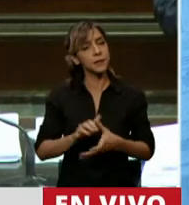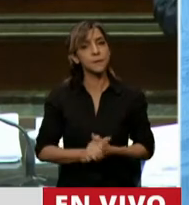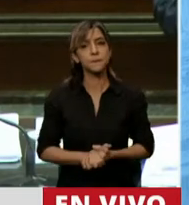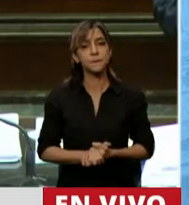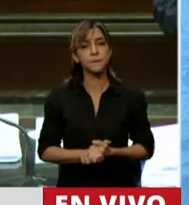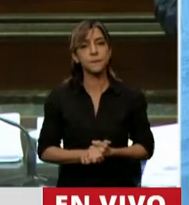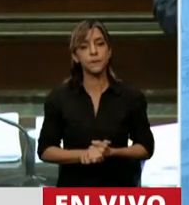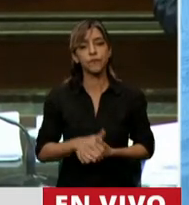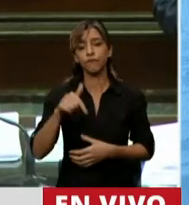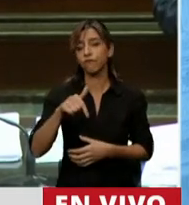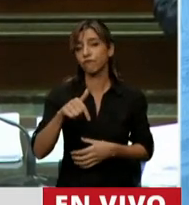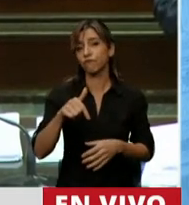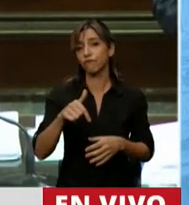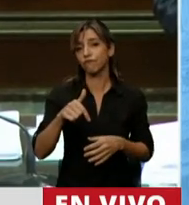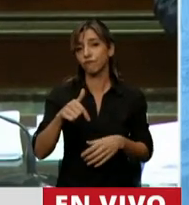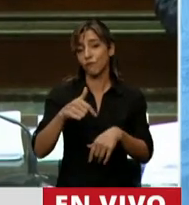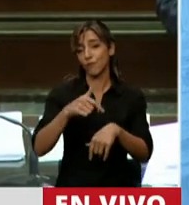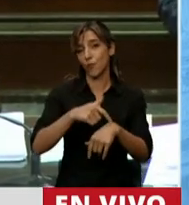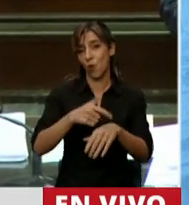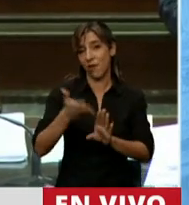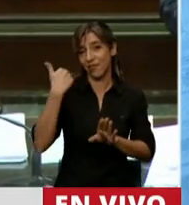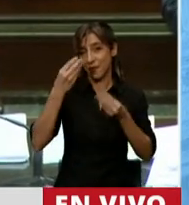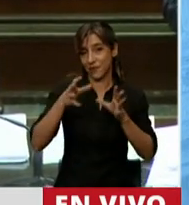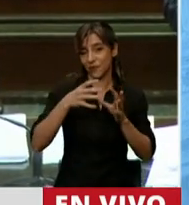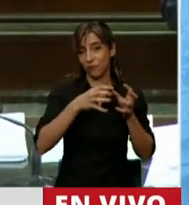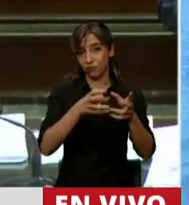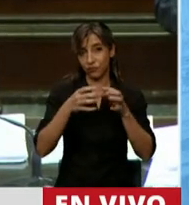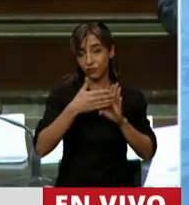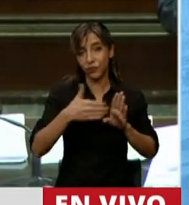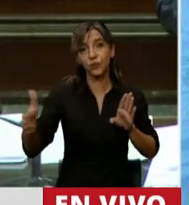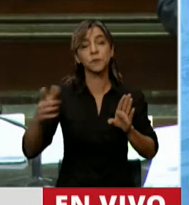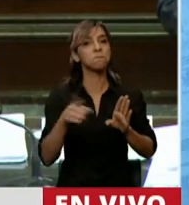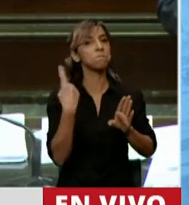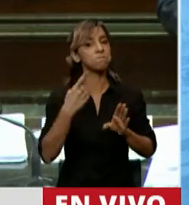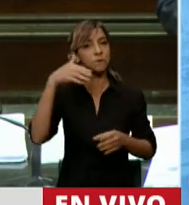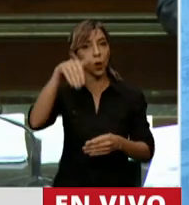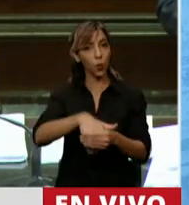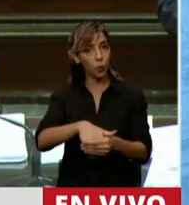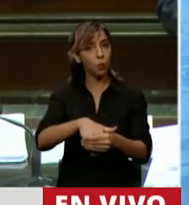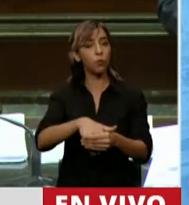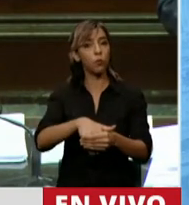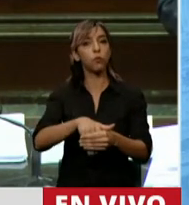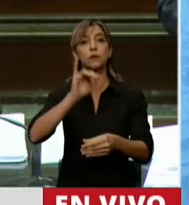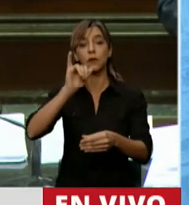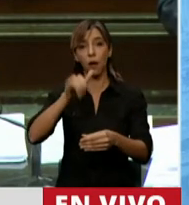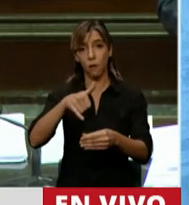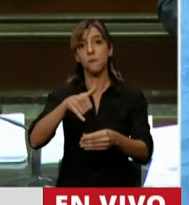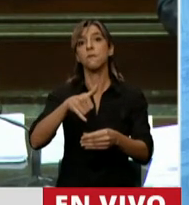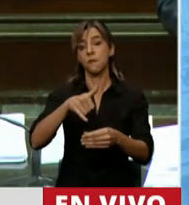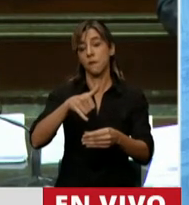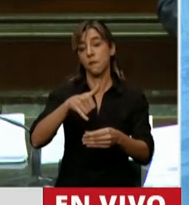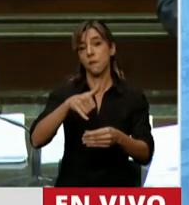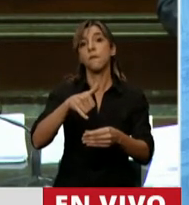ocurrió algo trascendente. Se votó y se aprobó en el Senado la ley de